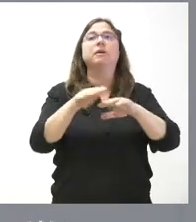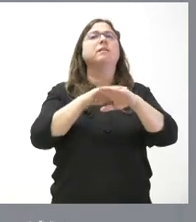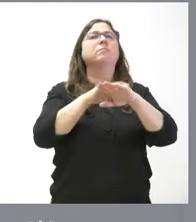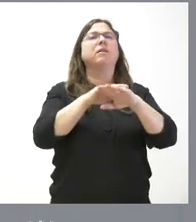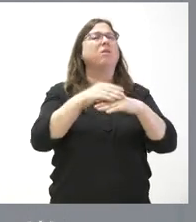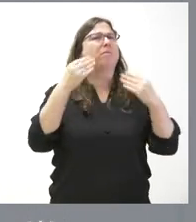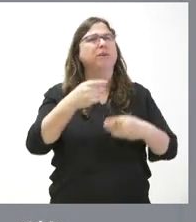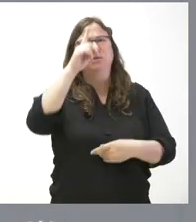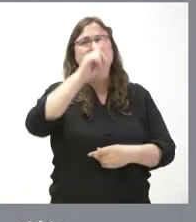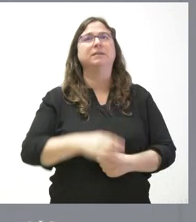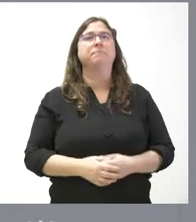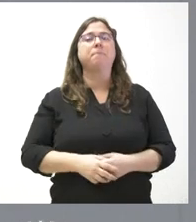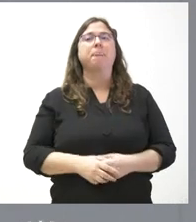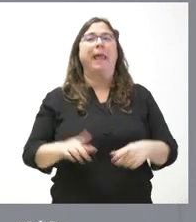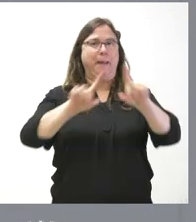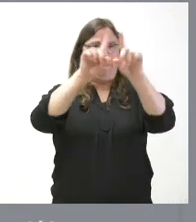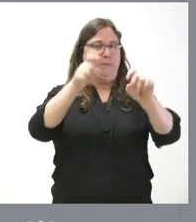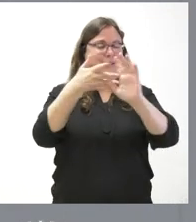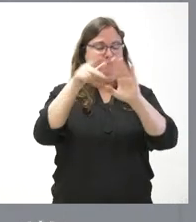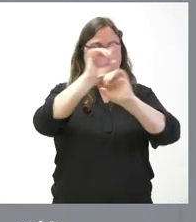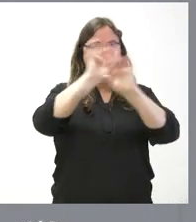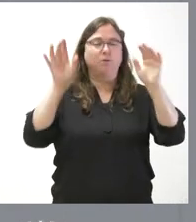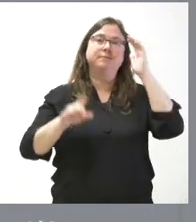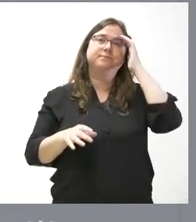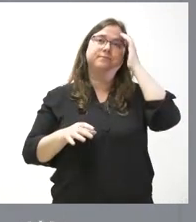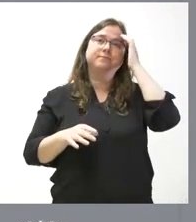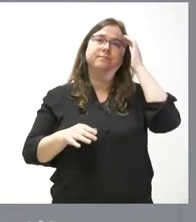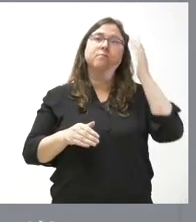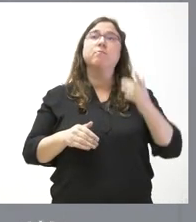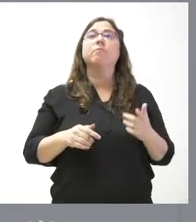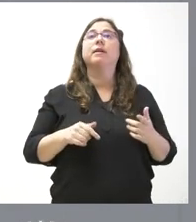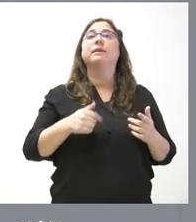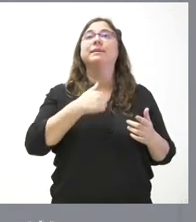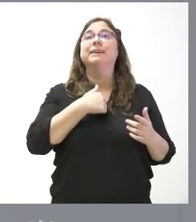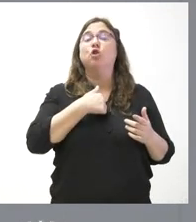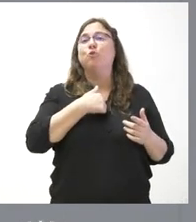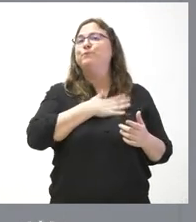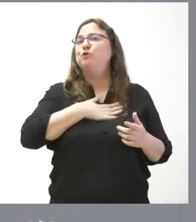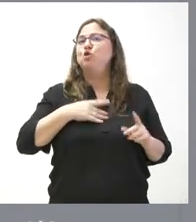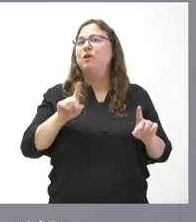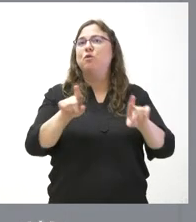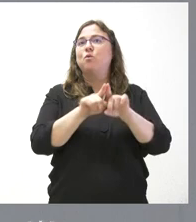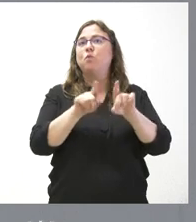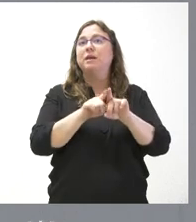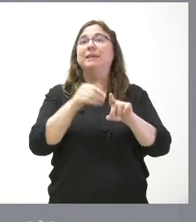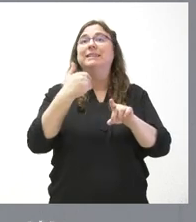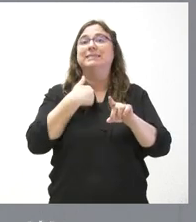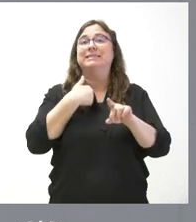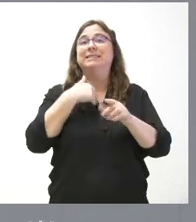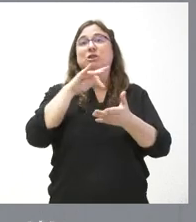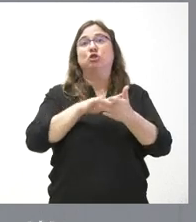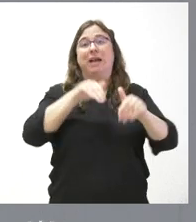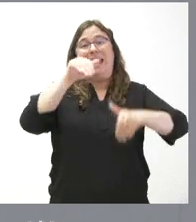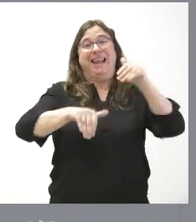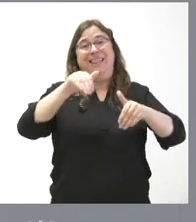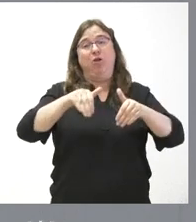Para conocer la pregunta, insisto que esto no quiero que se valore y además una vez convocadas las elecciones no se